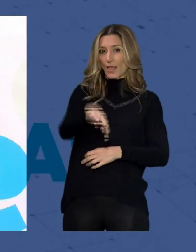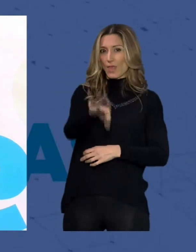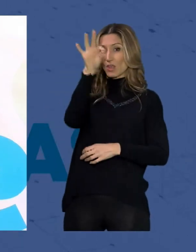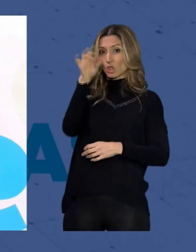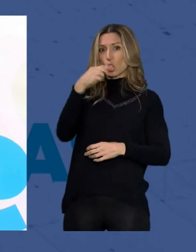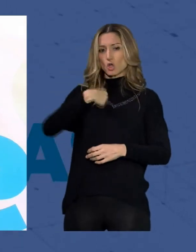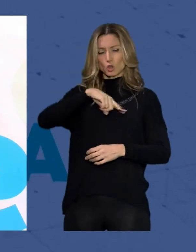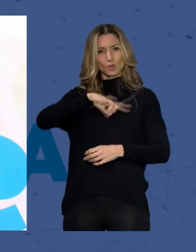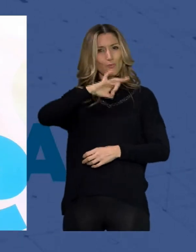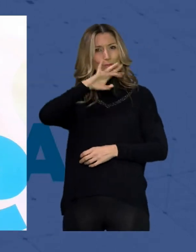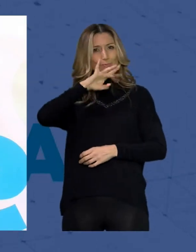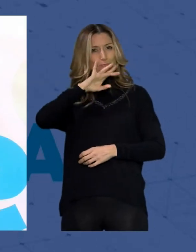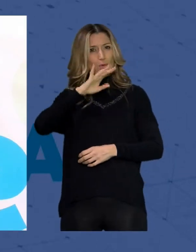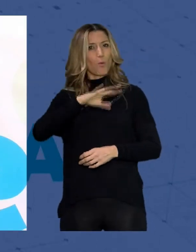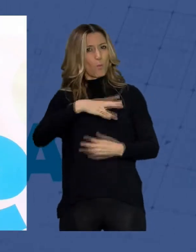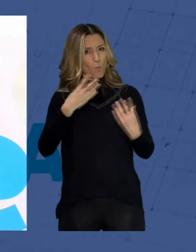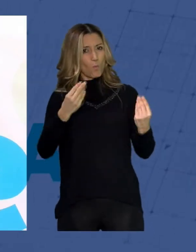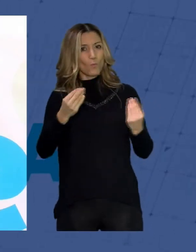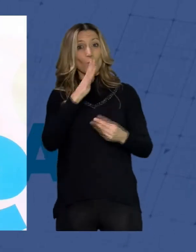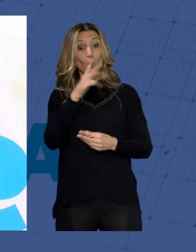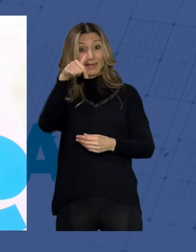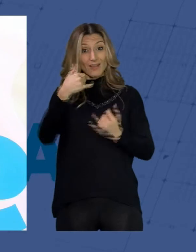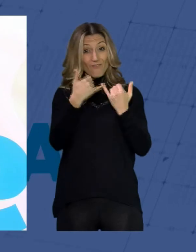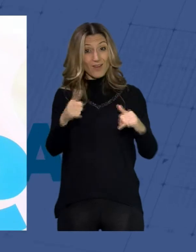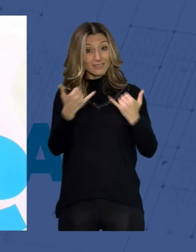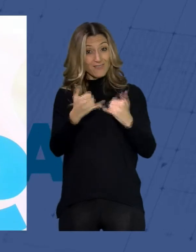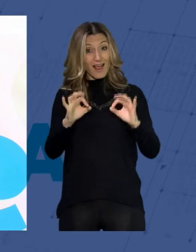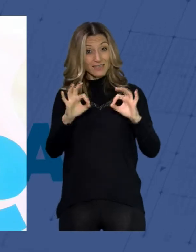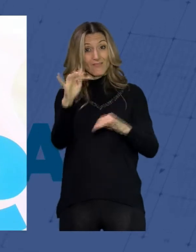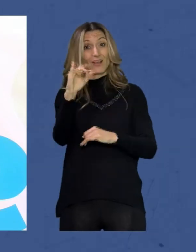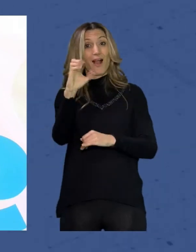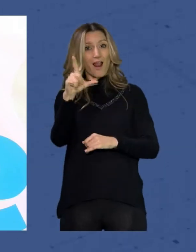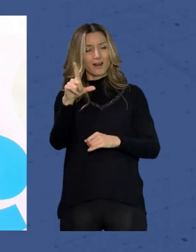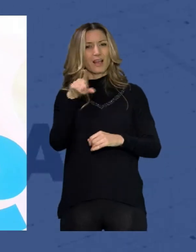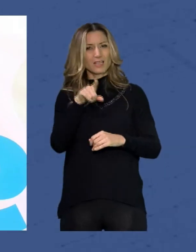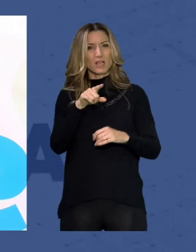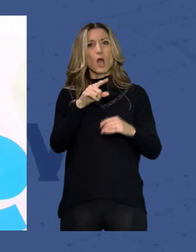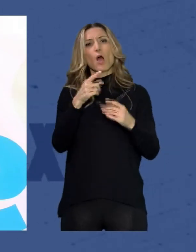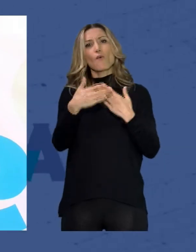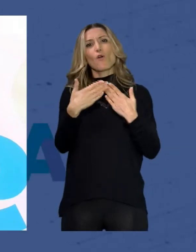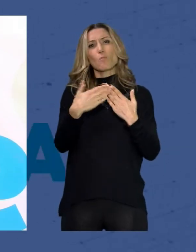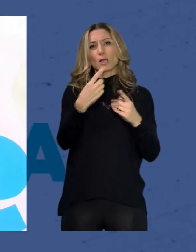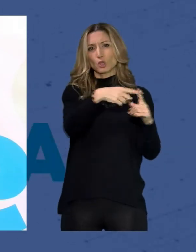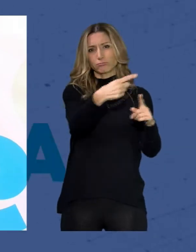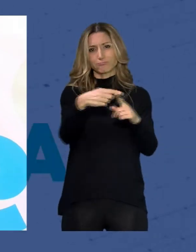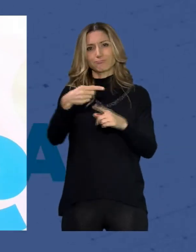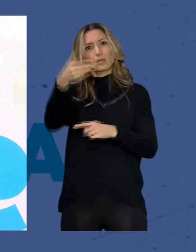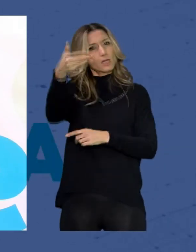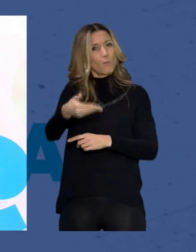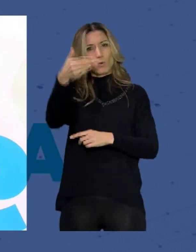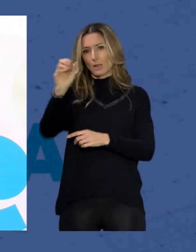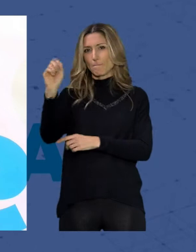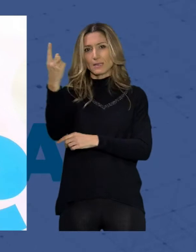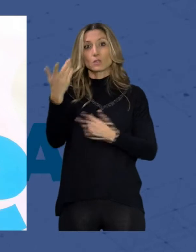más que satisfechos y es que este festival por fin tiene los tres formatos más importantes que tiene la industria audiovisual